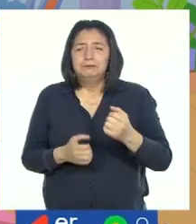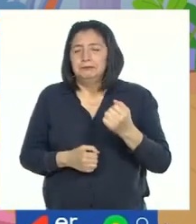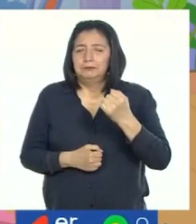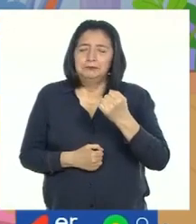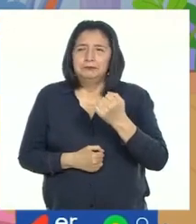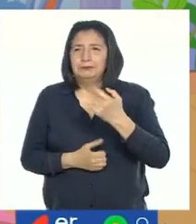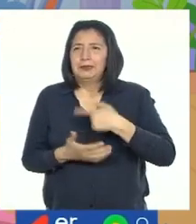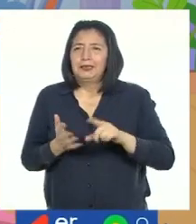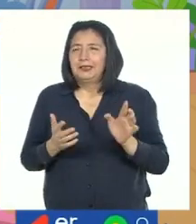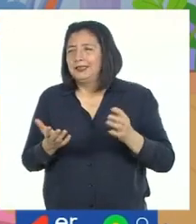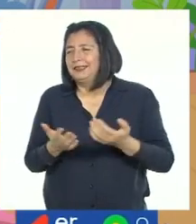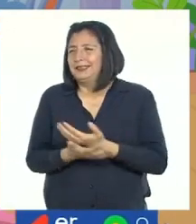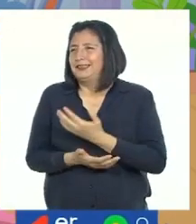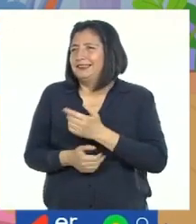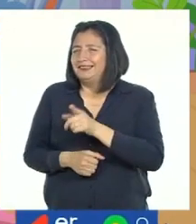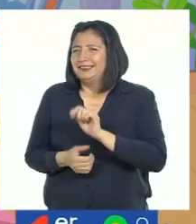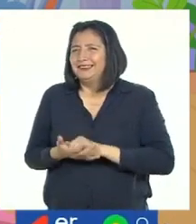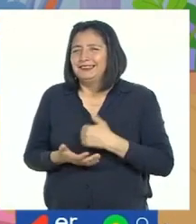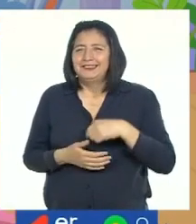¡Baile improvisado!